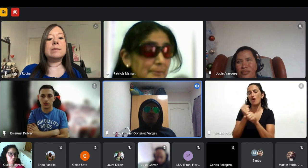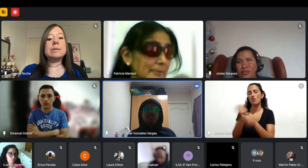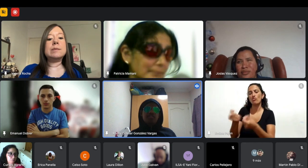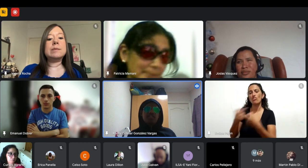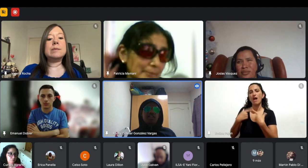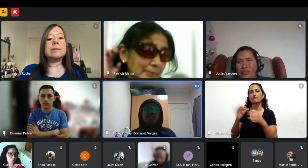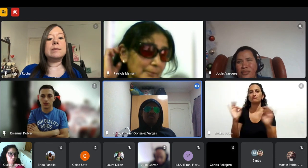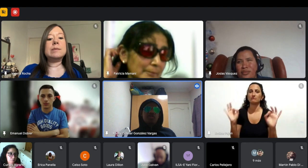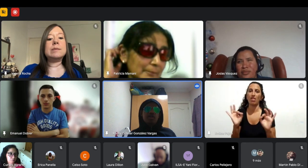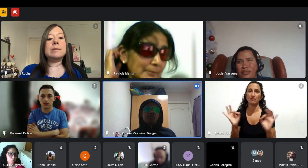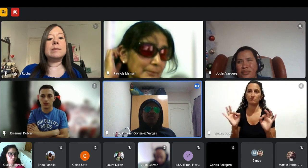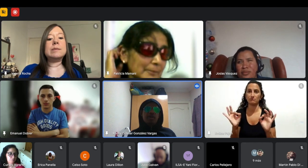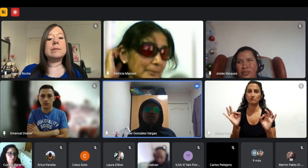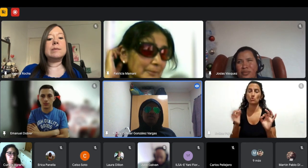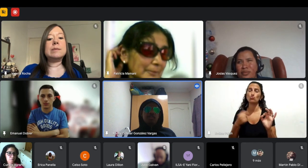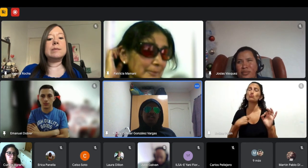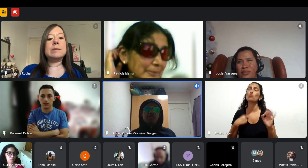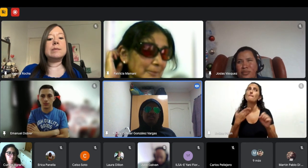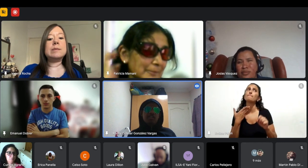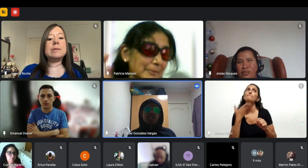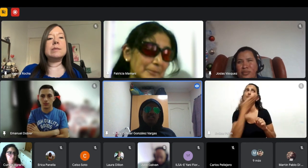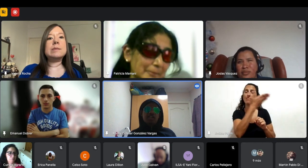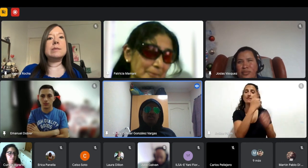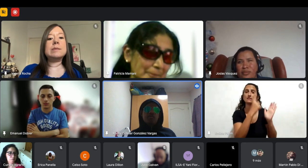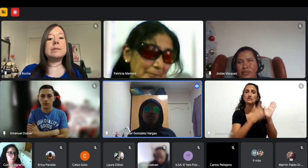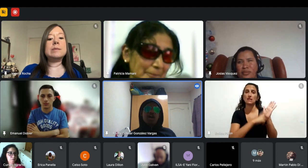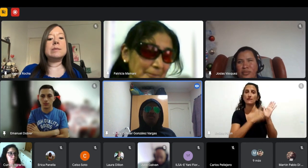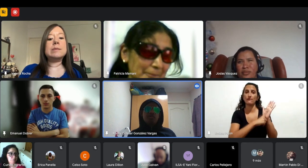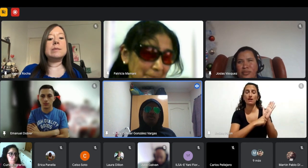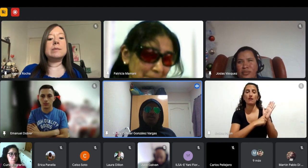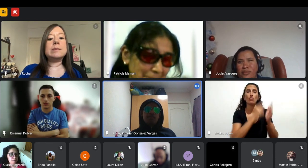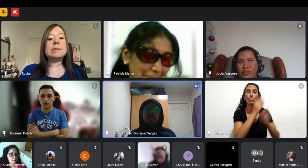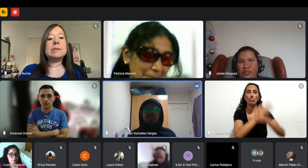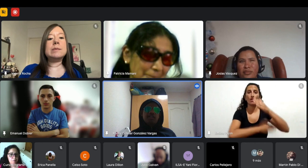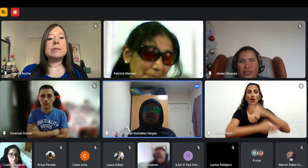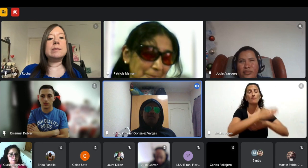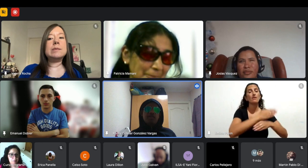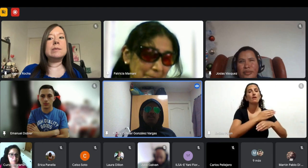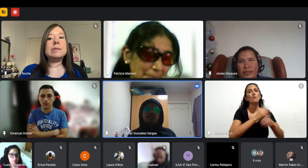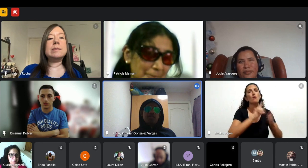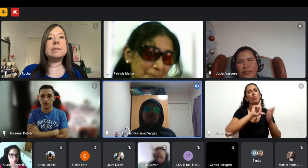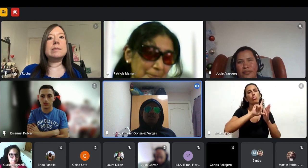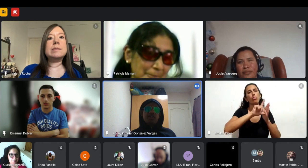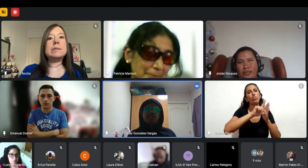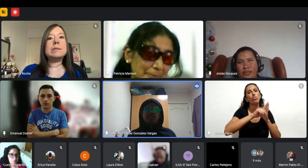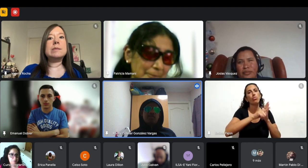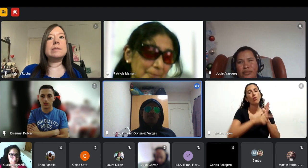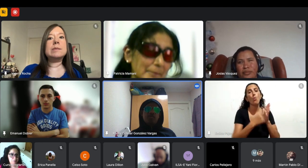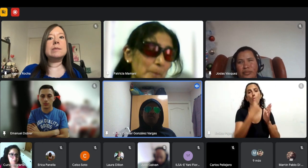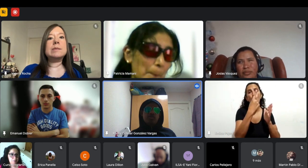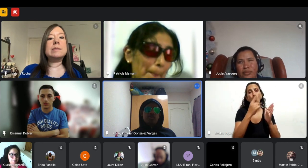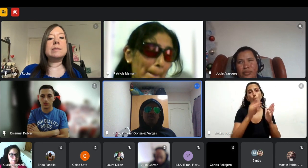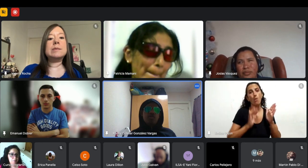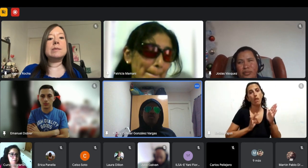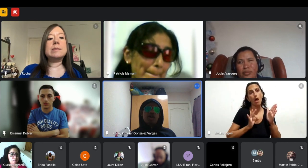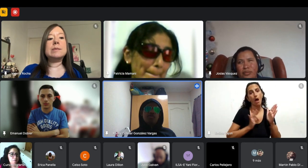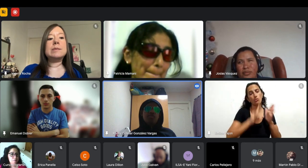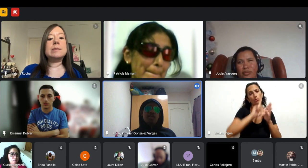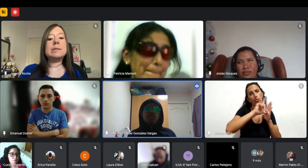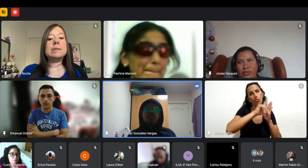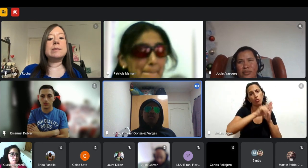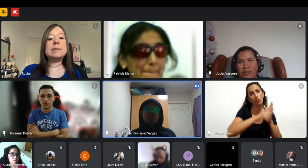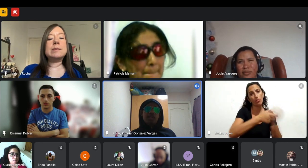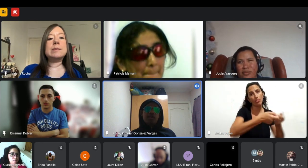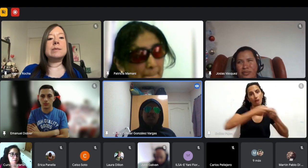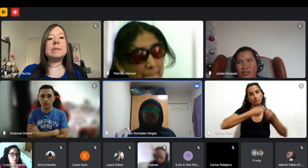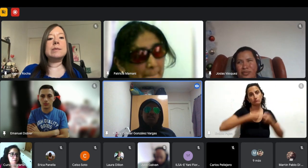yo lo solicité hace un tiempo pero tarda bastante tarda como un año para para entregarlo ya yo tengo aquí como un